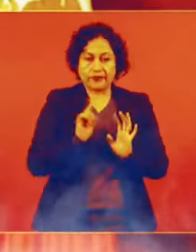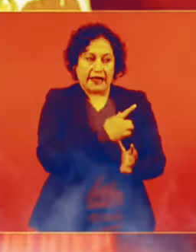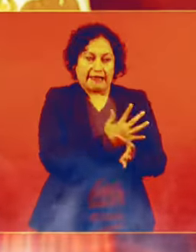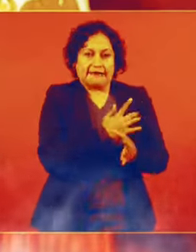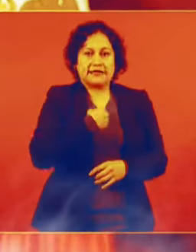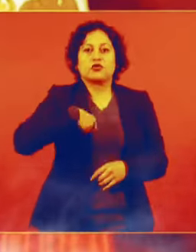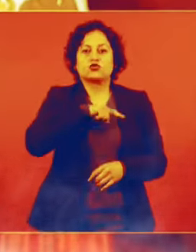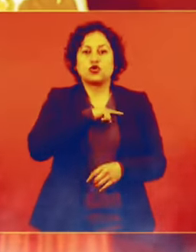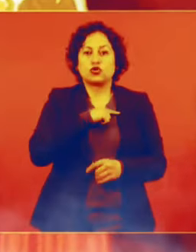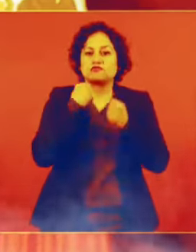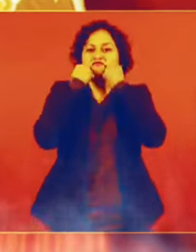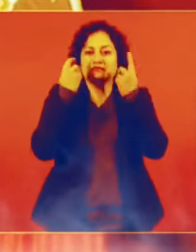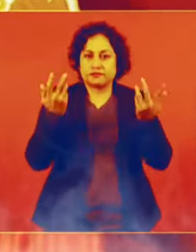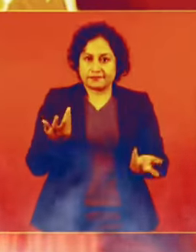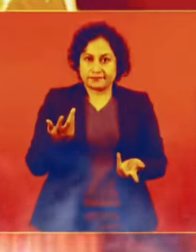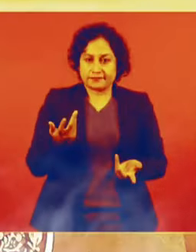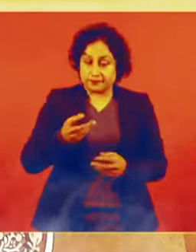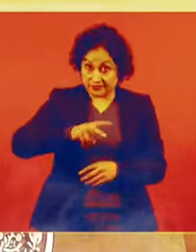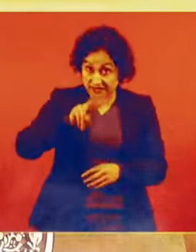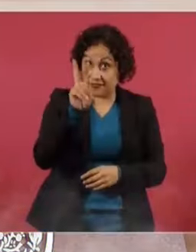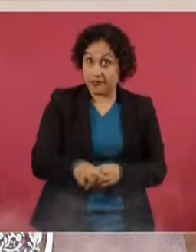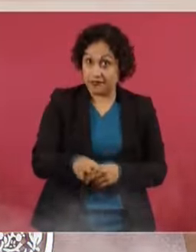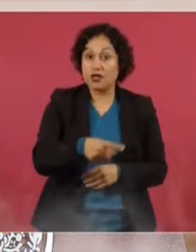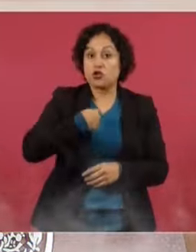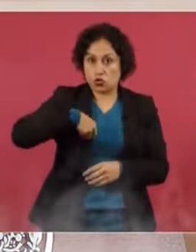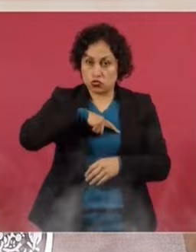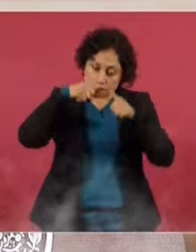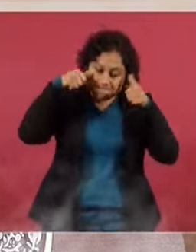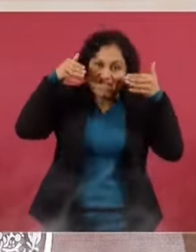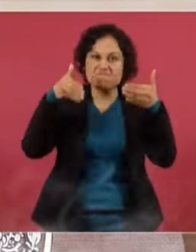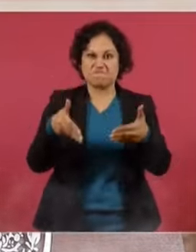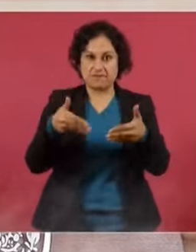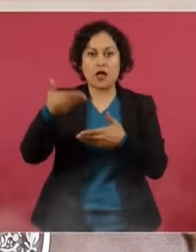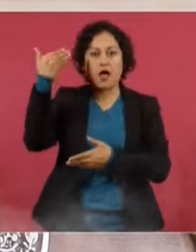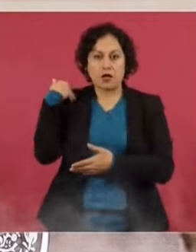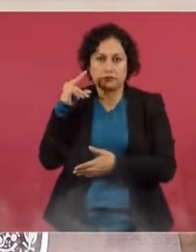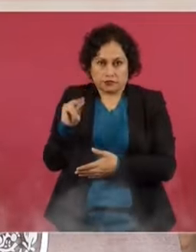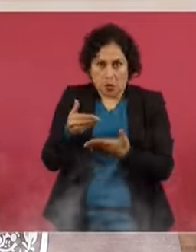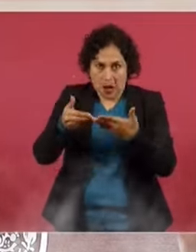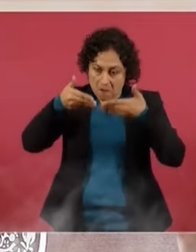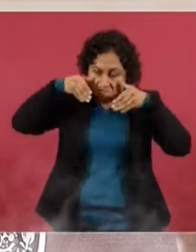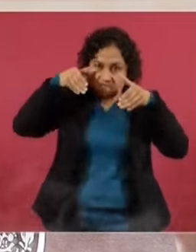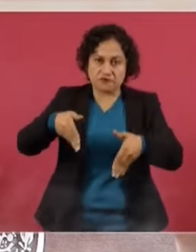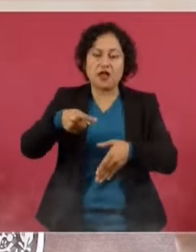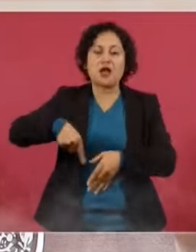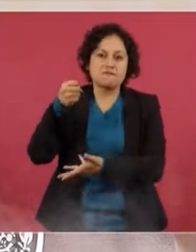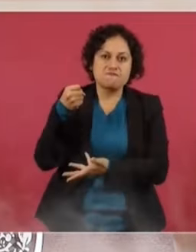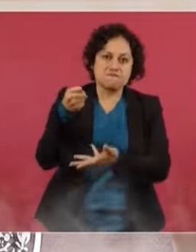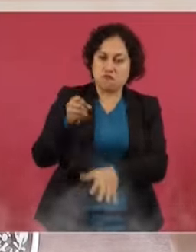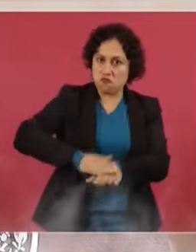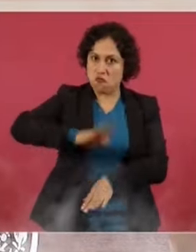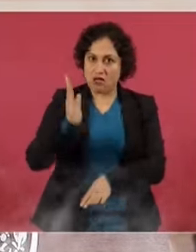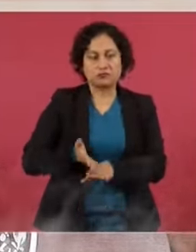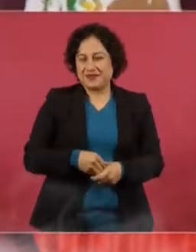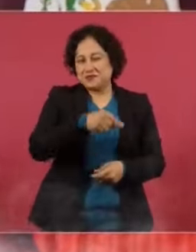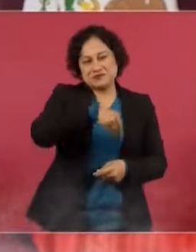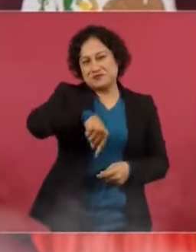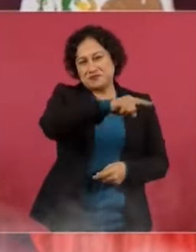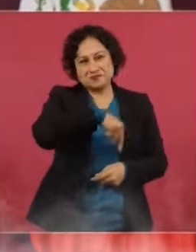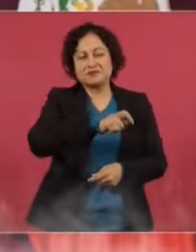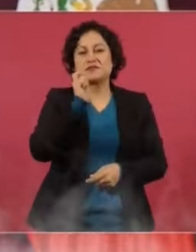importaba. Nunca se había buscado tanto a desaparecidos como ahora, ni se había destinado tantos recursos para eso, como ahora. Primero. Segundo,